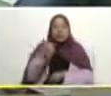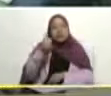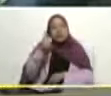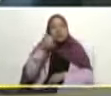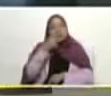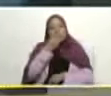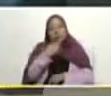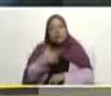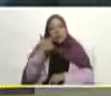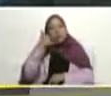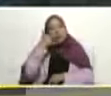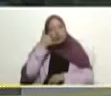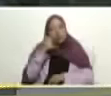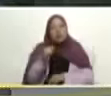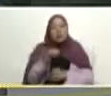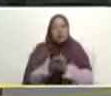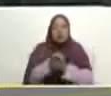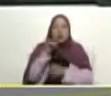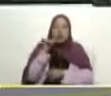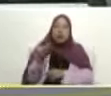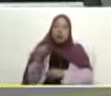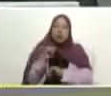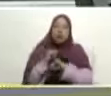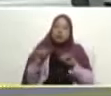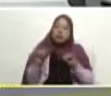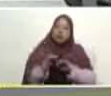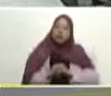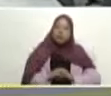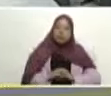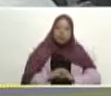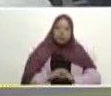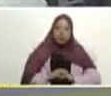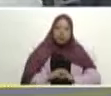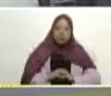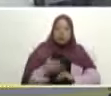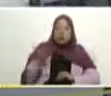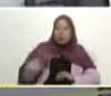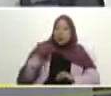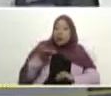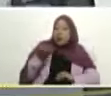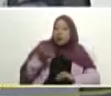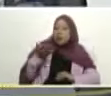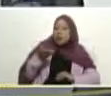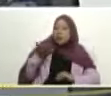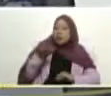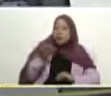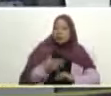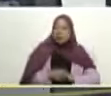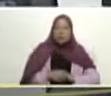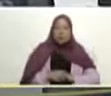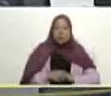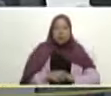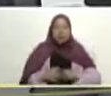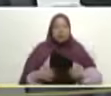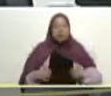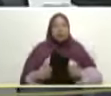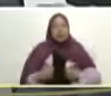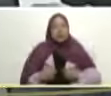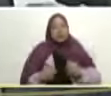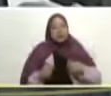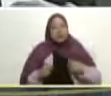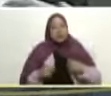gobierno bueno todavía tengo aquí un anuncio que no lo he terminado de dar muy importante mientras hacen la llamada